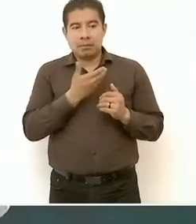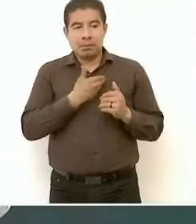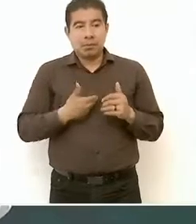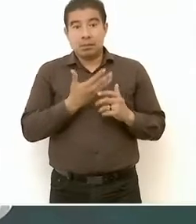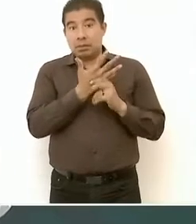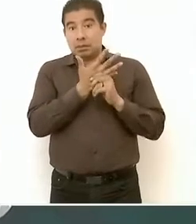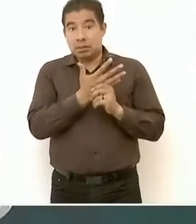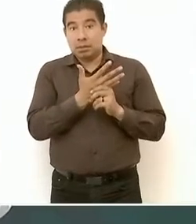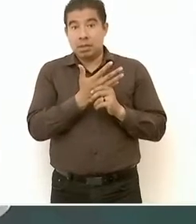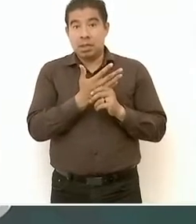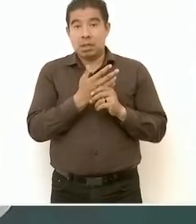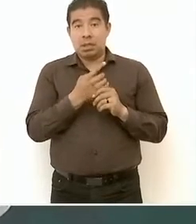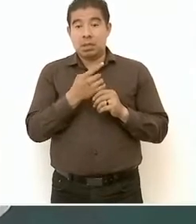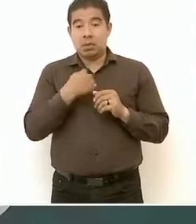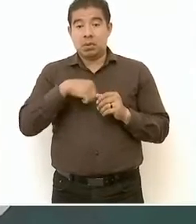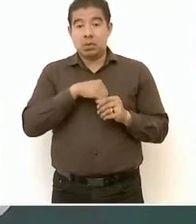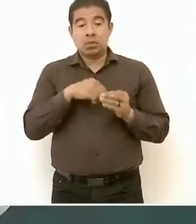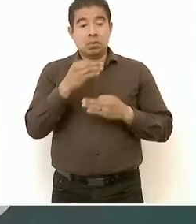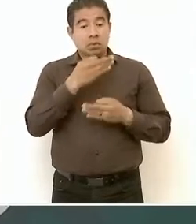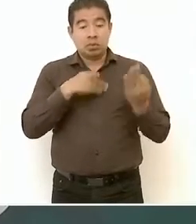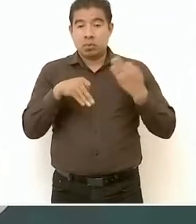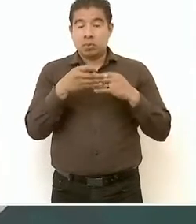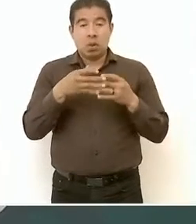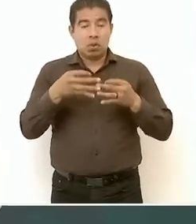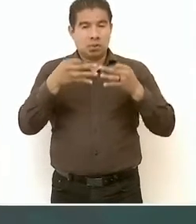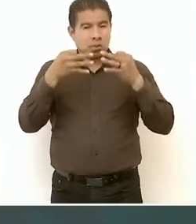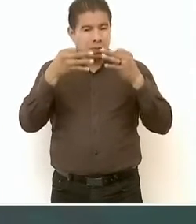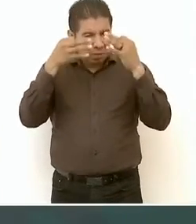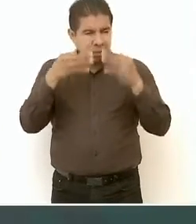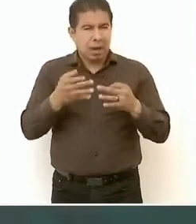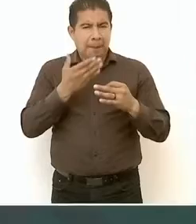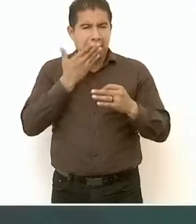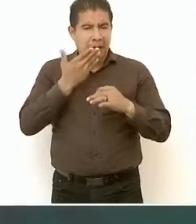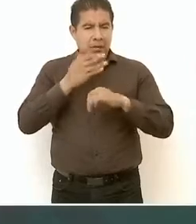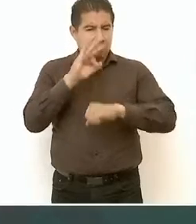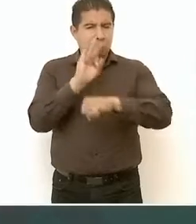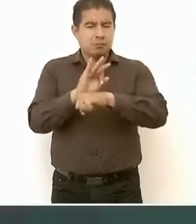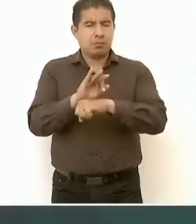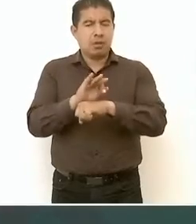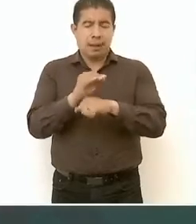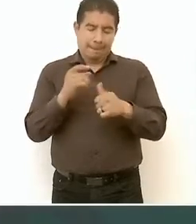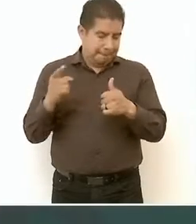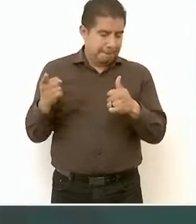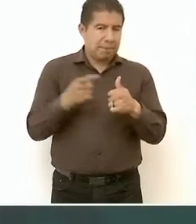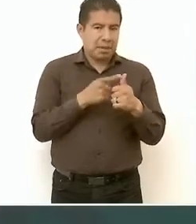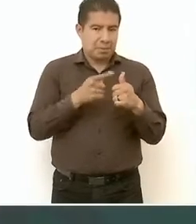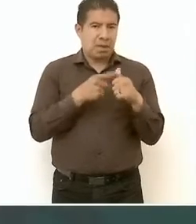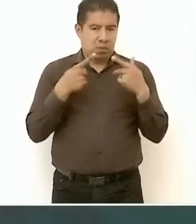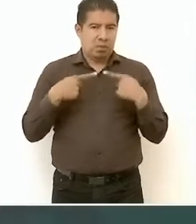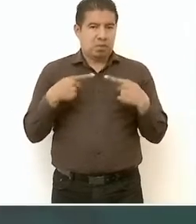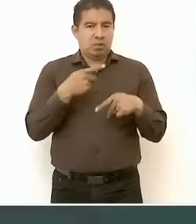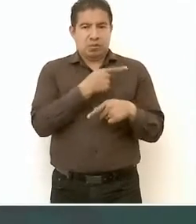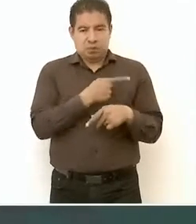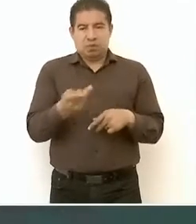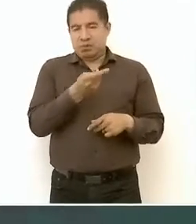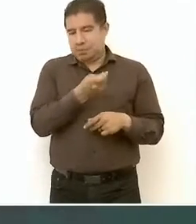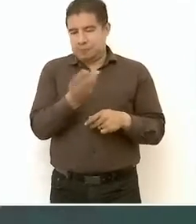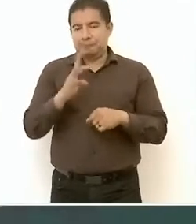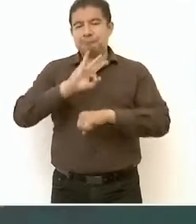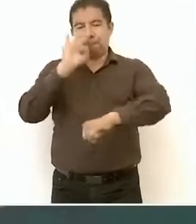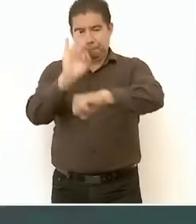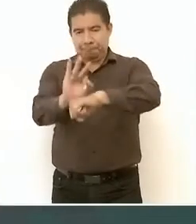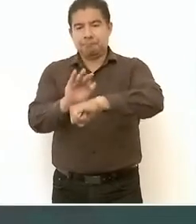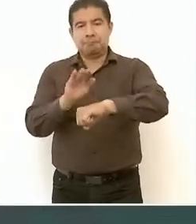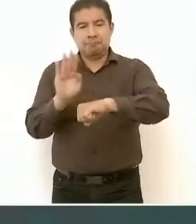nos vaya bien, primero los pobres. Y yo les aseguro que si se sigue